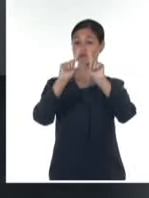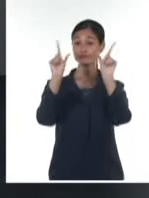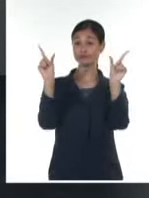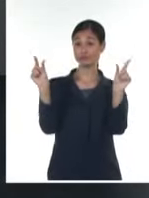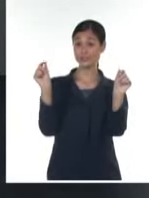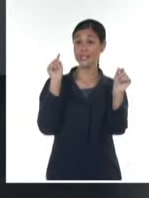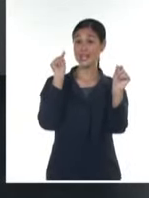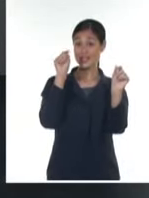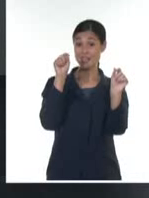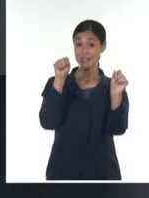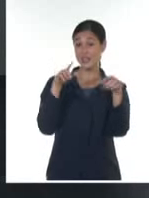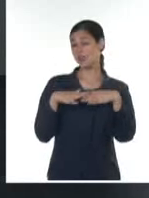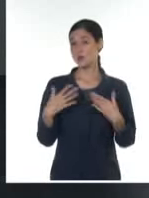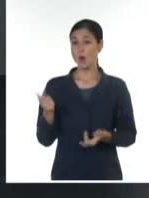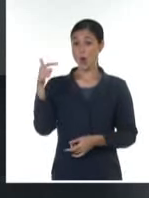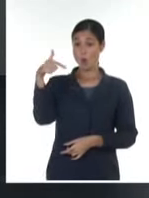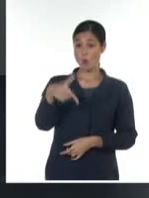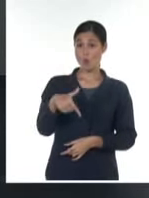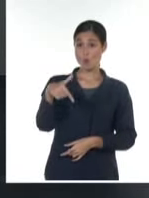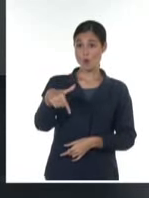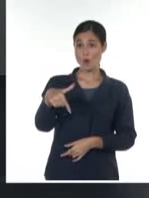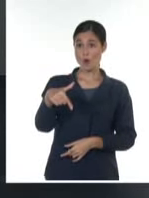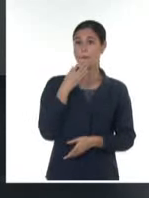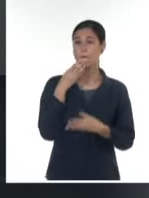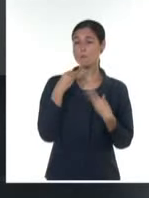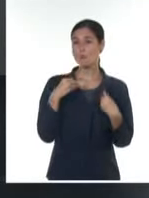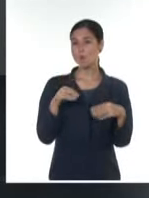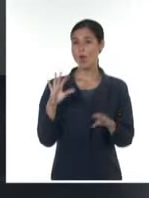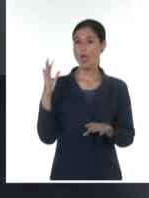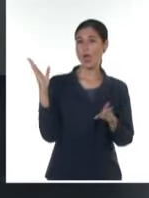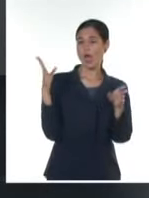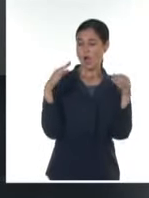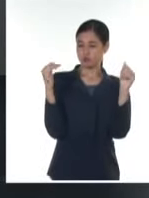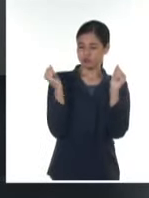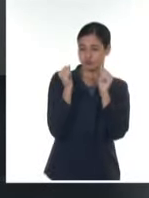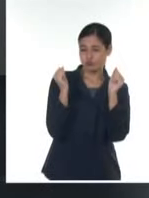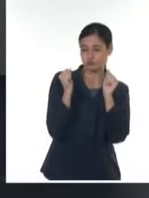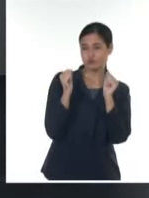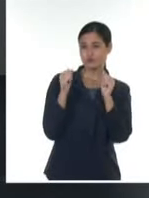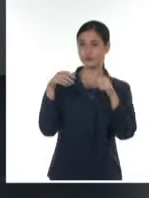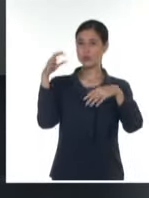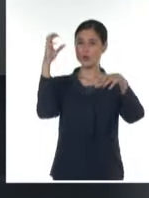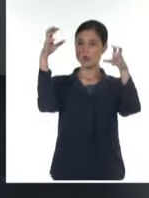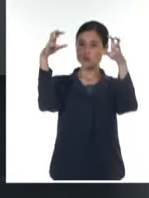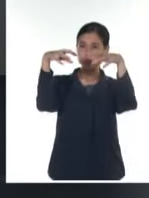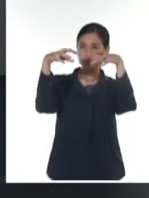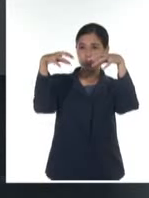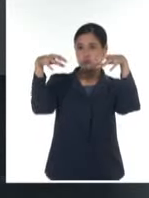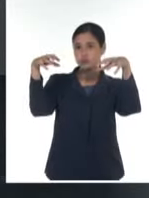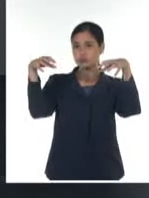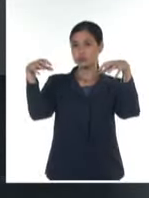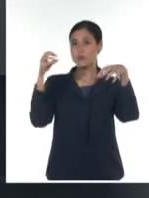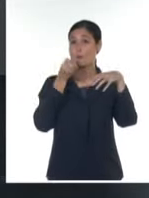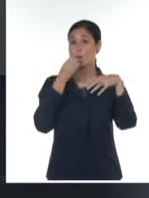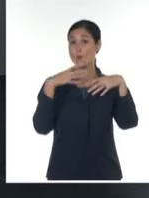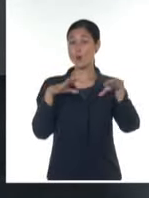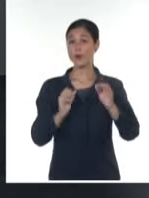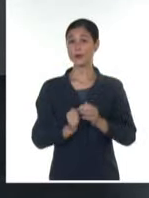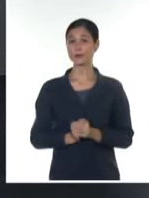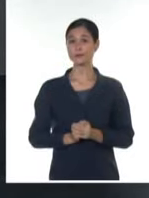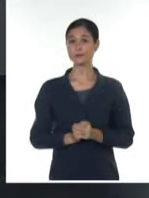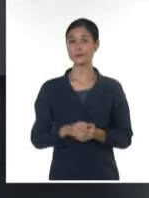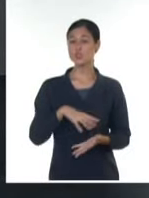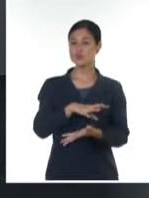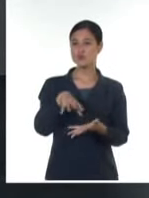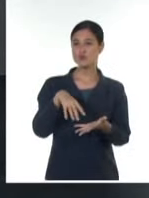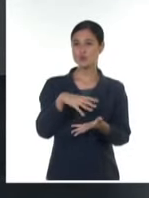...aproximarse al occidente del país, cruzar, con algún chubasco, alguna lluvia, llegar al centro, sobre todo la